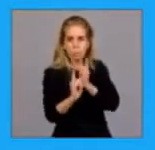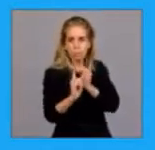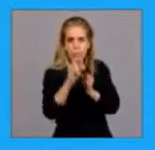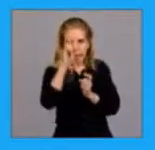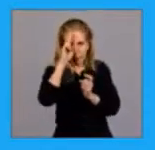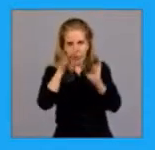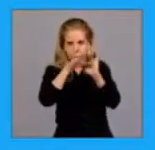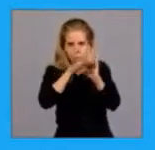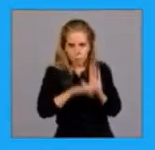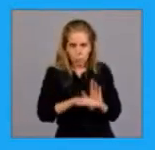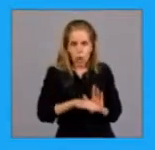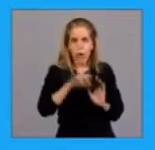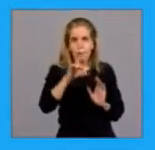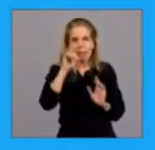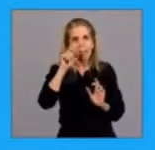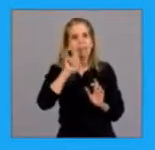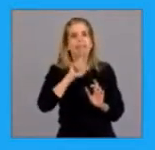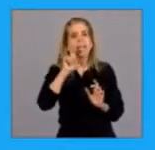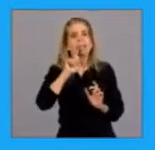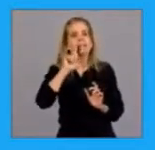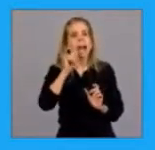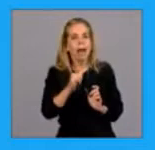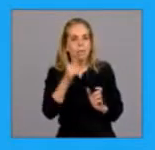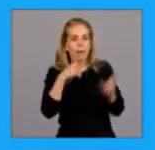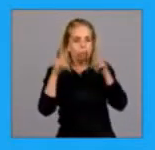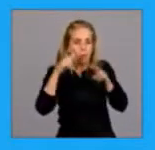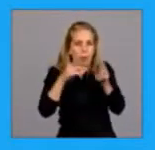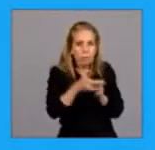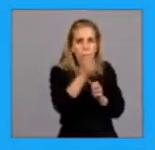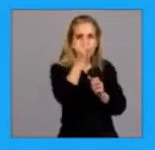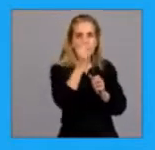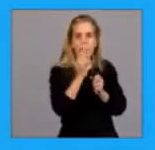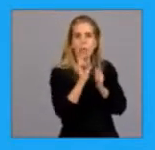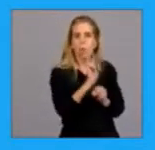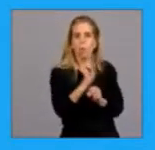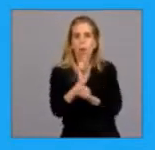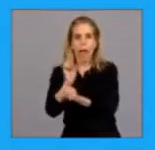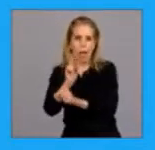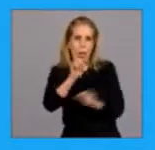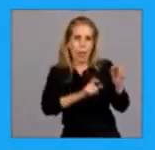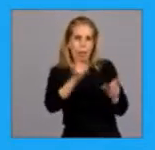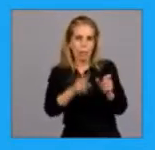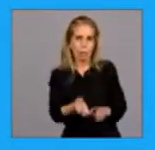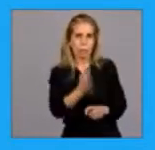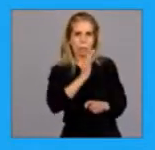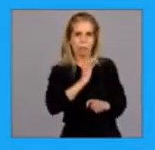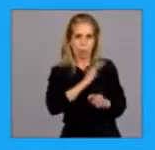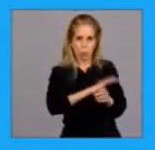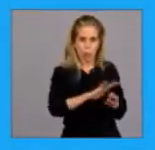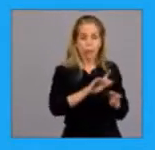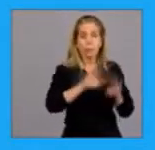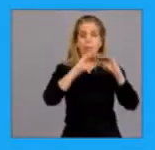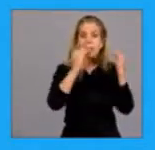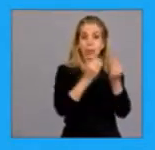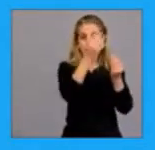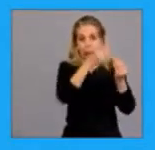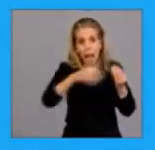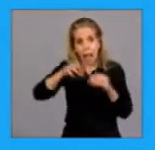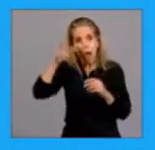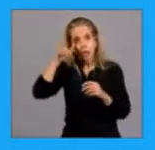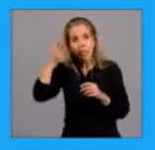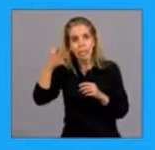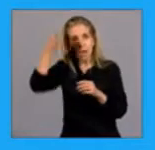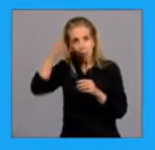programa Detectar para la búsqueda, identificación y el cuidado de los nuevos casos. Pero el 85% del país